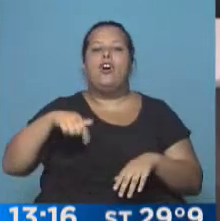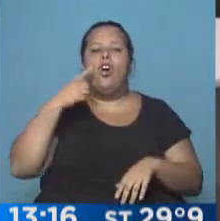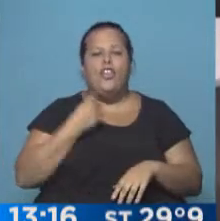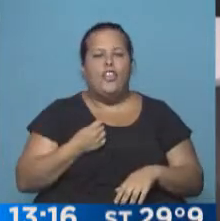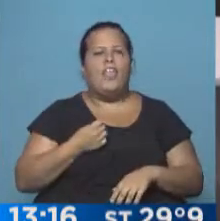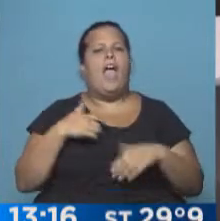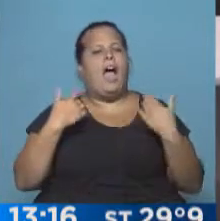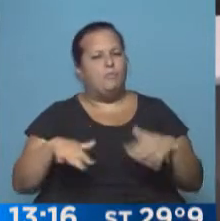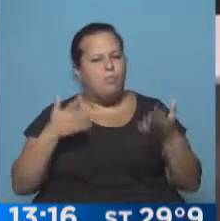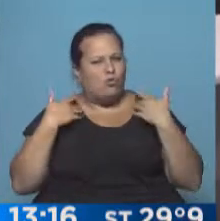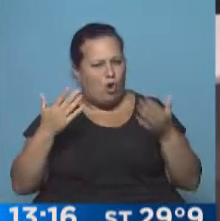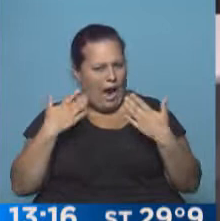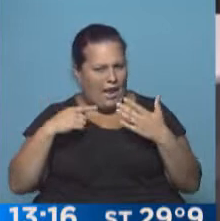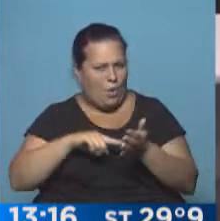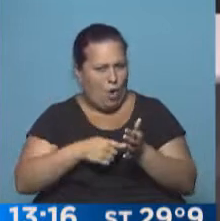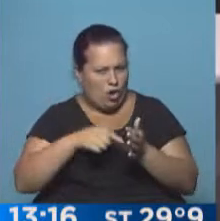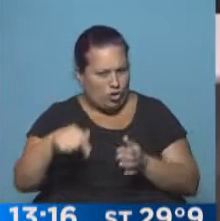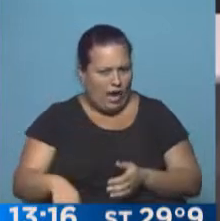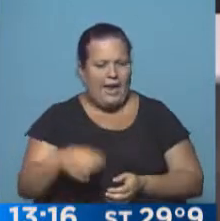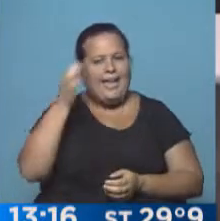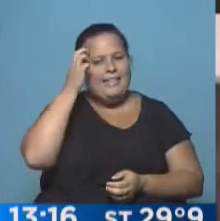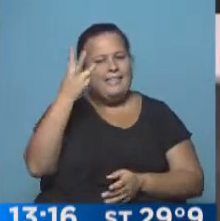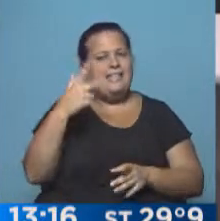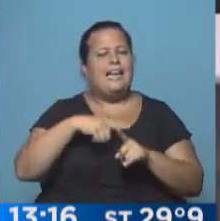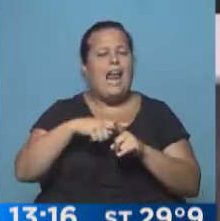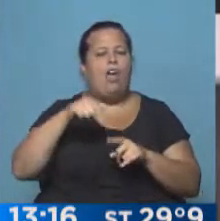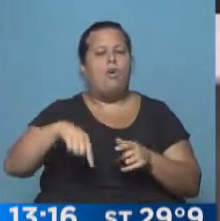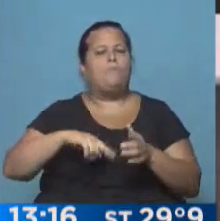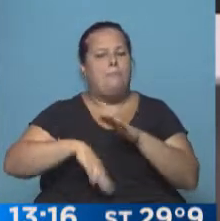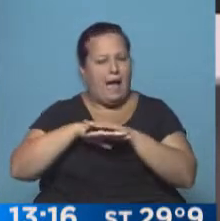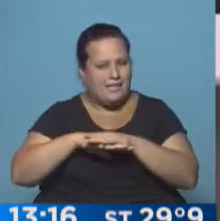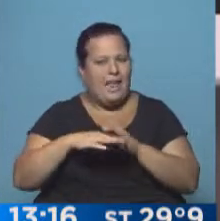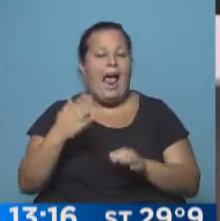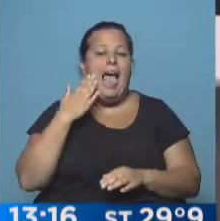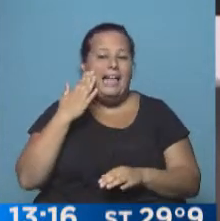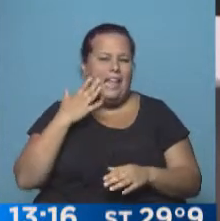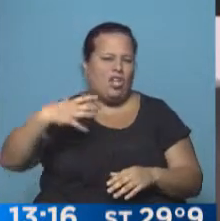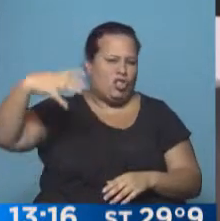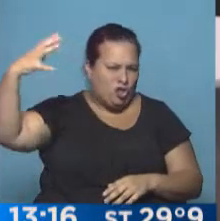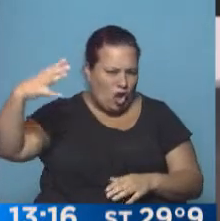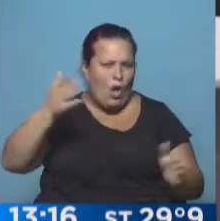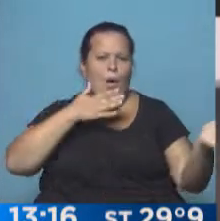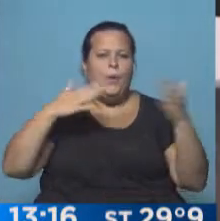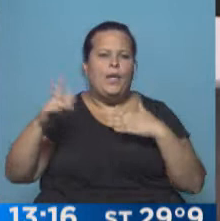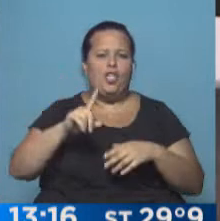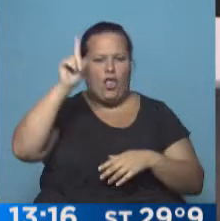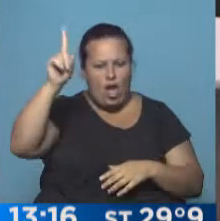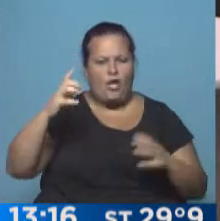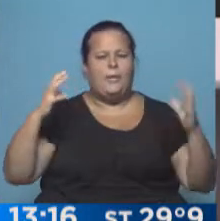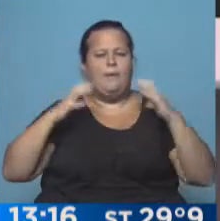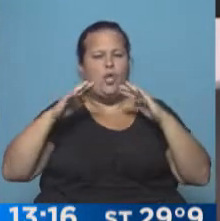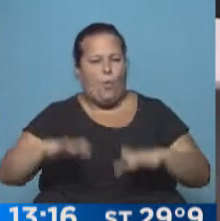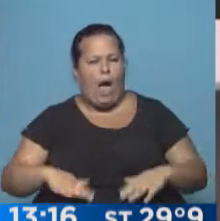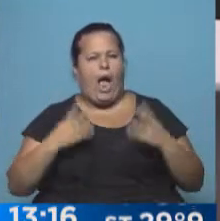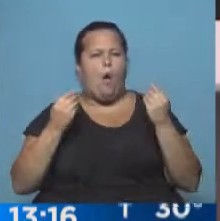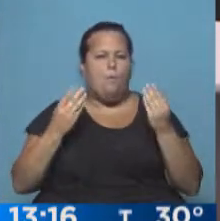jornada realmente muy calurosa aquí en la ciudad de Buenos Aires. 33 grados será la temperatura máxima en una tarde a pleno sol. Viento del sector norte, presión baja,